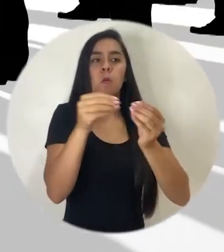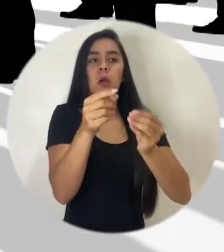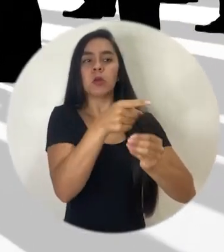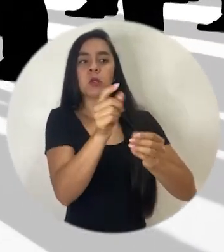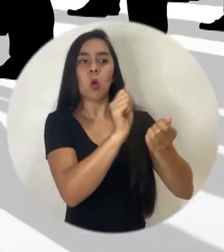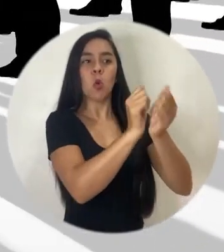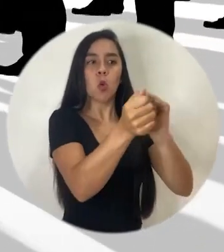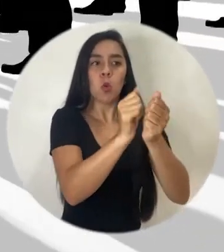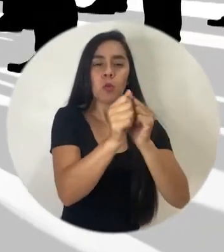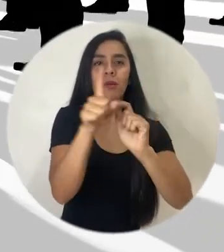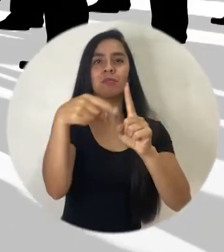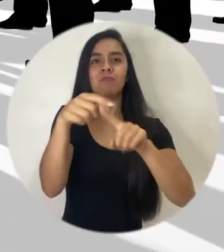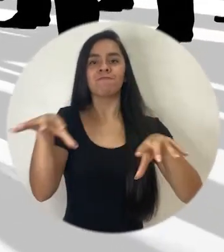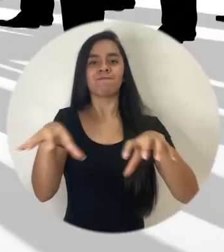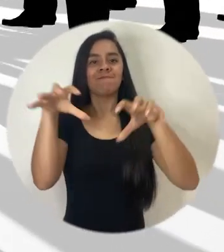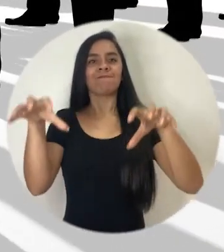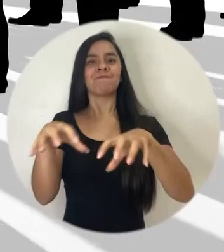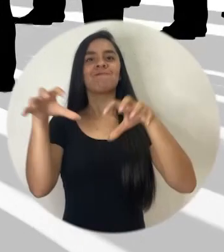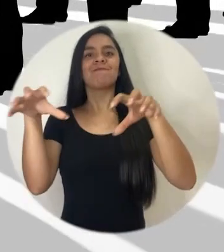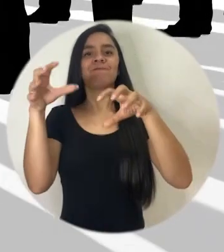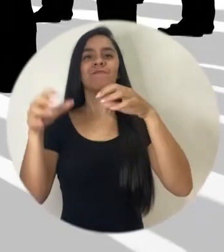competitivo y más dinámico.